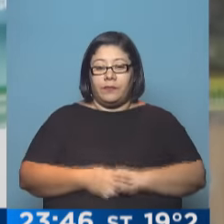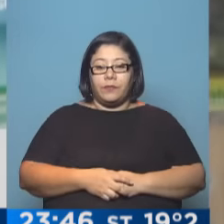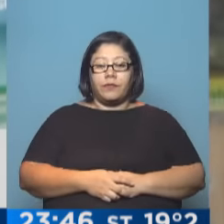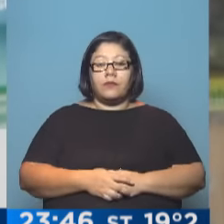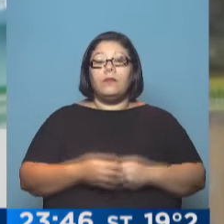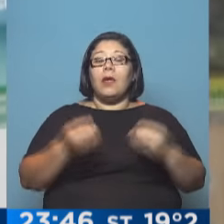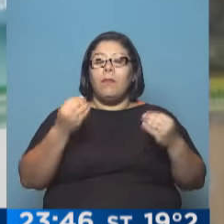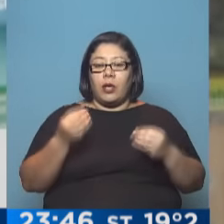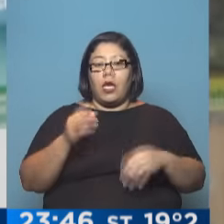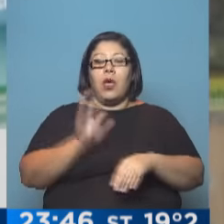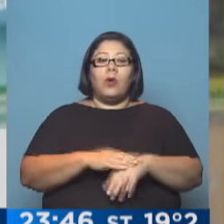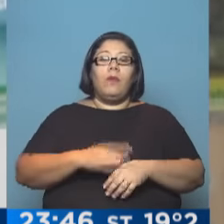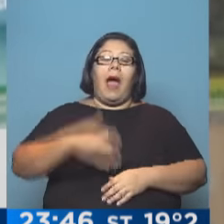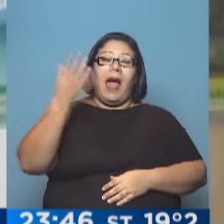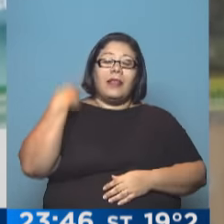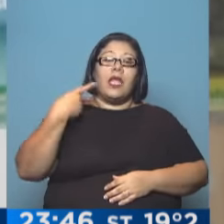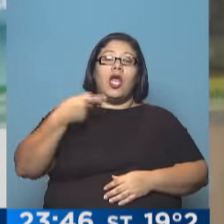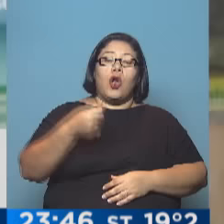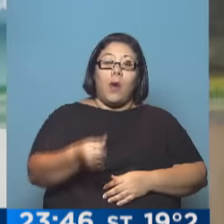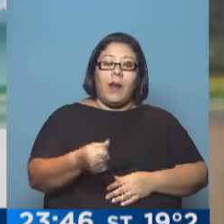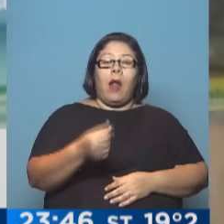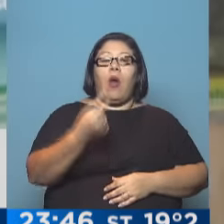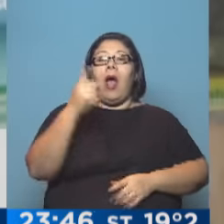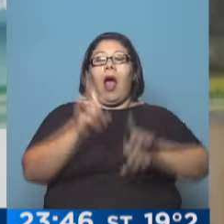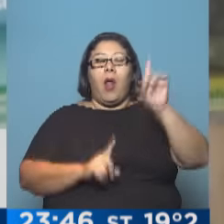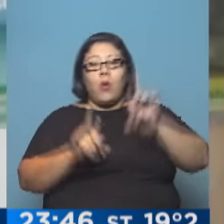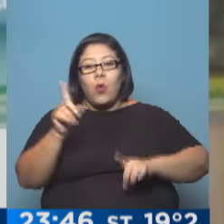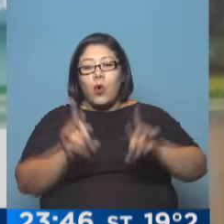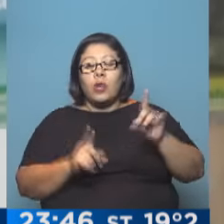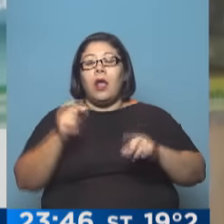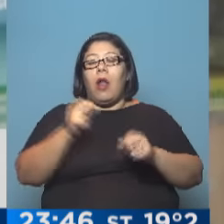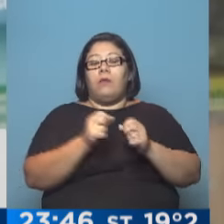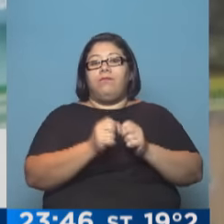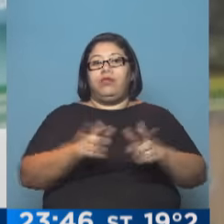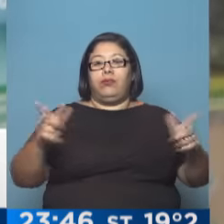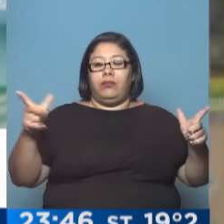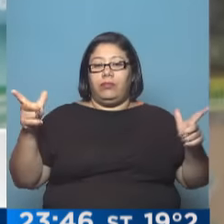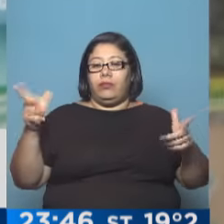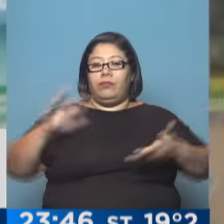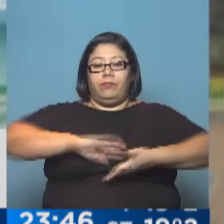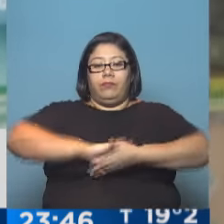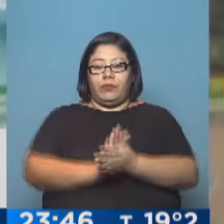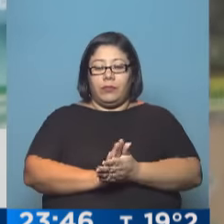mayor demanda, si bien en su momento a principios del mes de diciembre y durante el mes de enero se